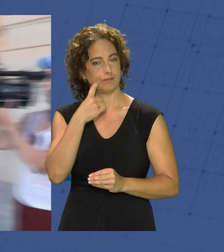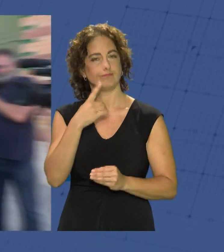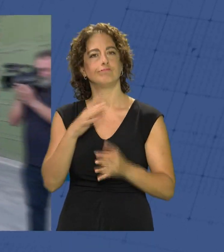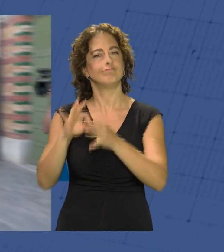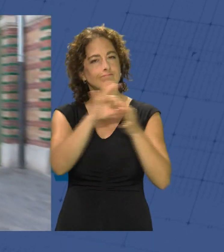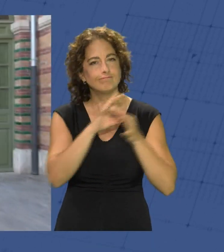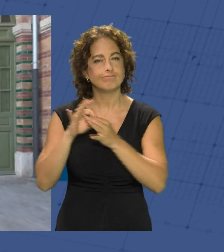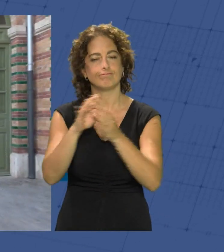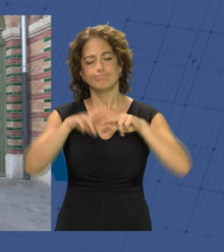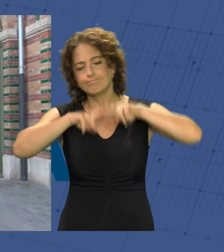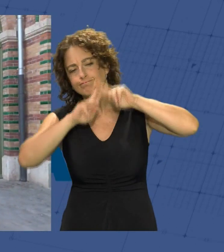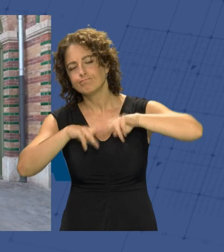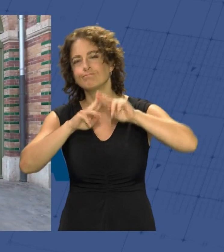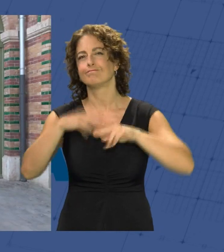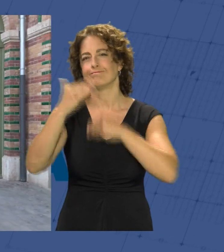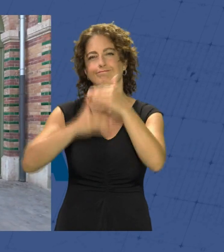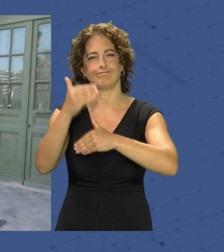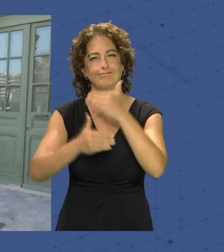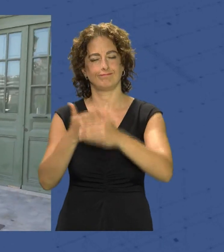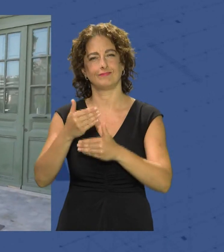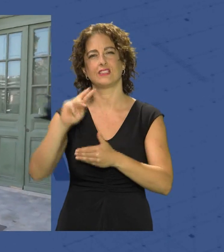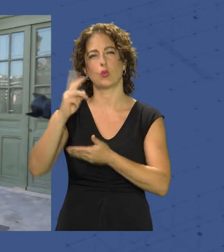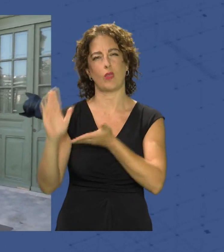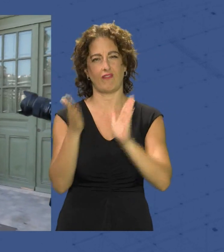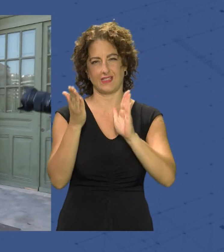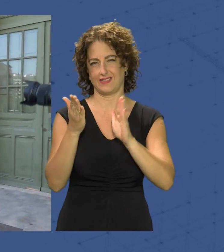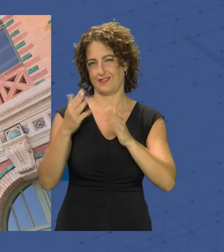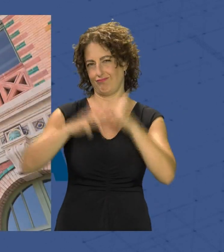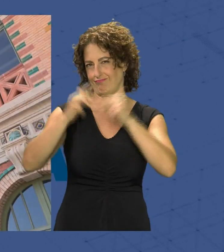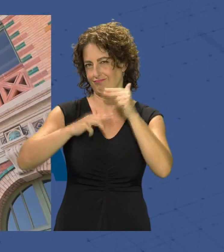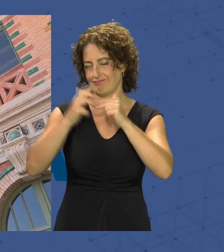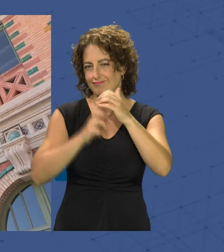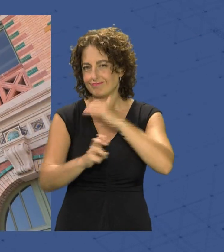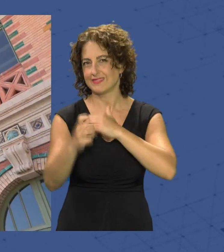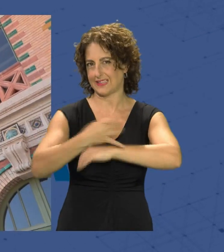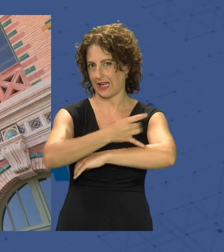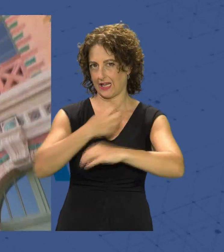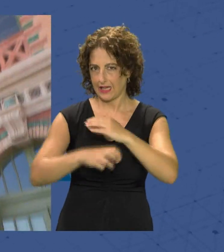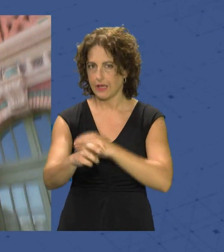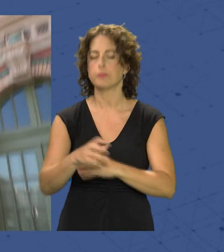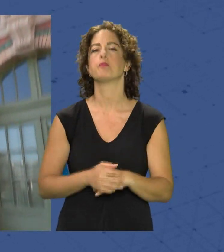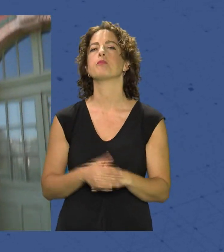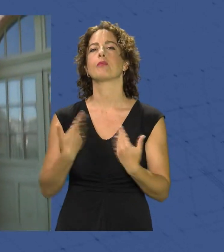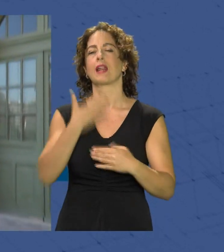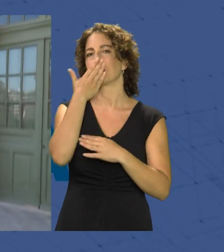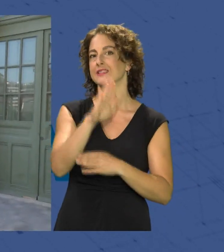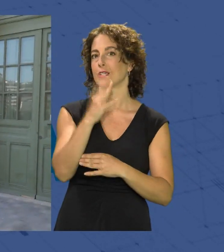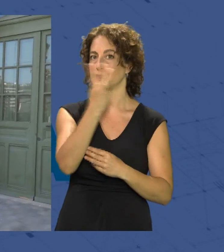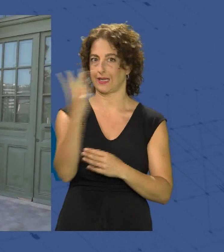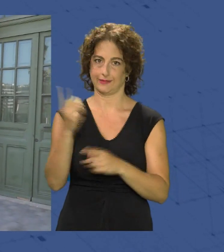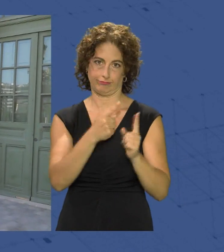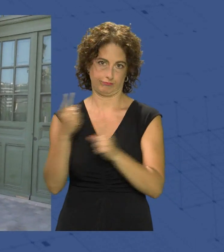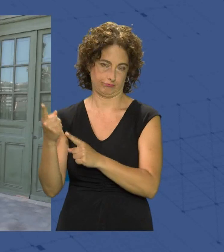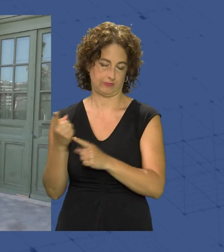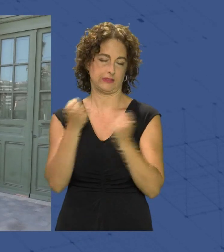revista a los avances de la segunda fase del soterramiento de la capital almeriense. Así, representantes de las tres instituciones